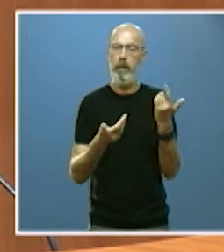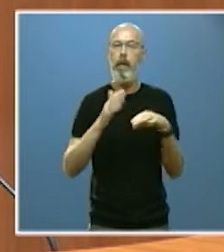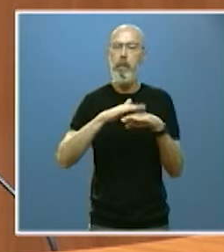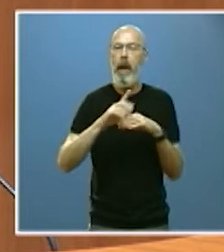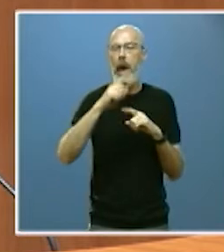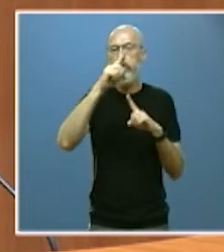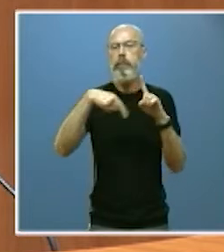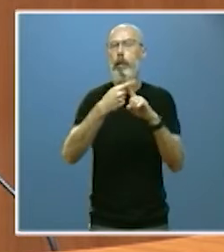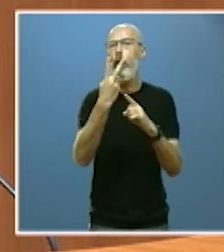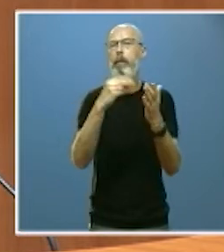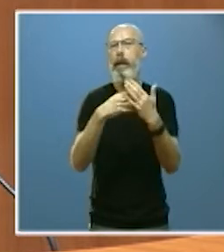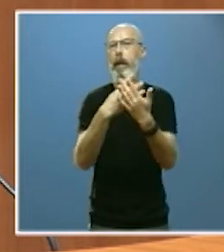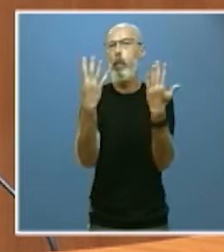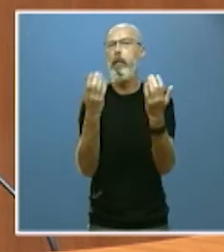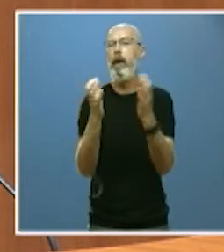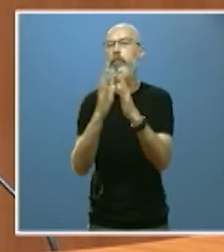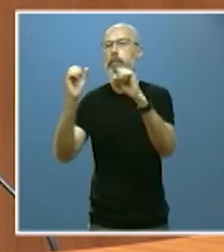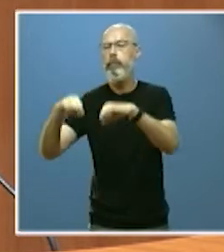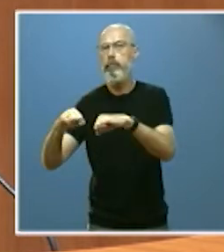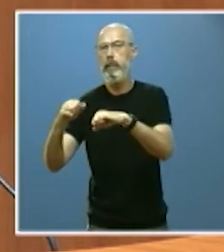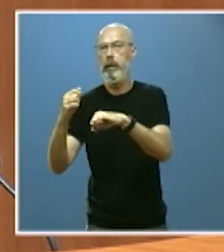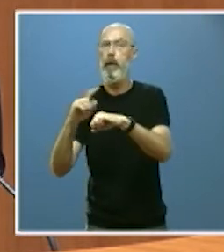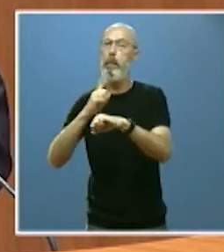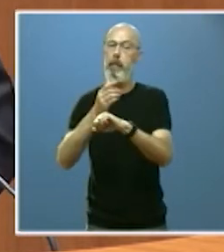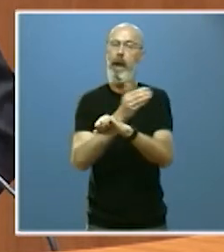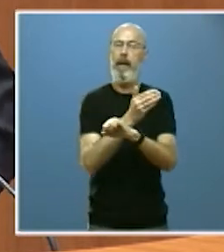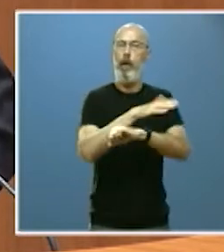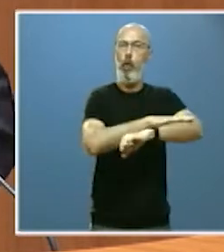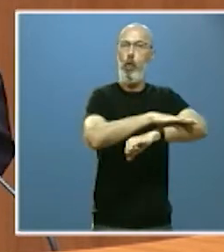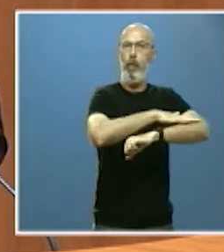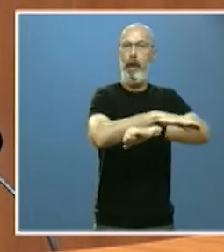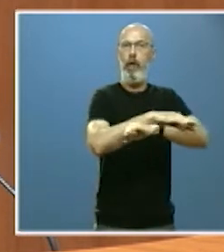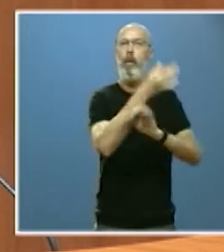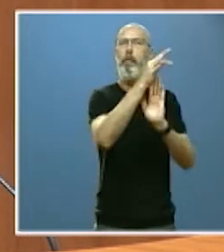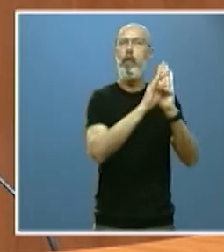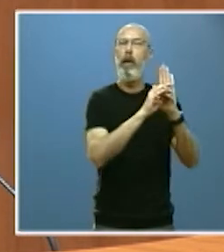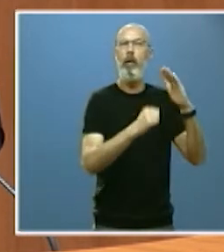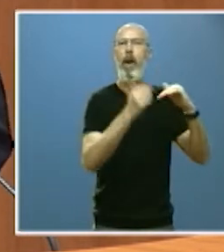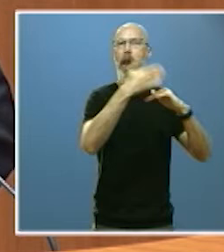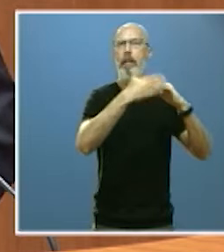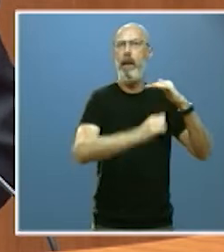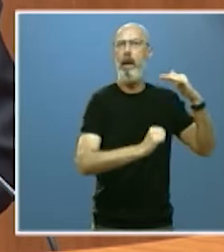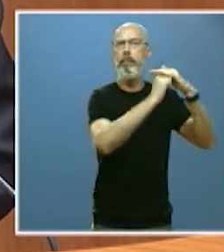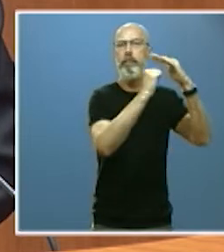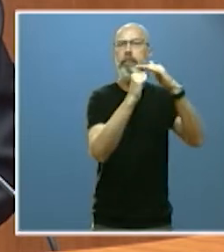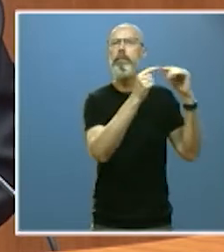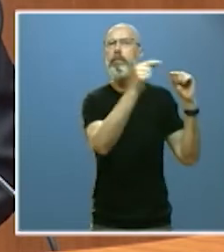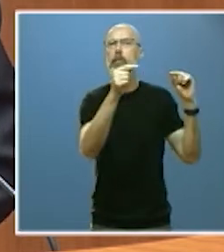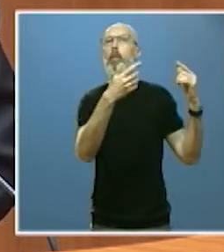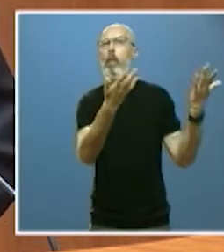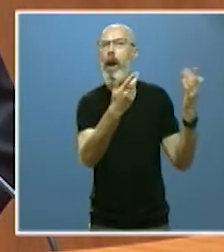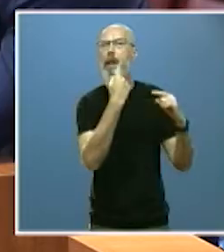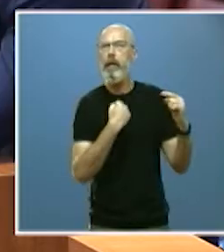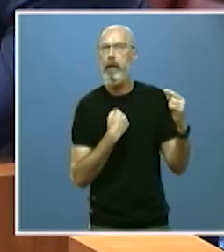una vez que el Gobierno fije el techo de gasto del Estado y los objetivos de estabilidad